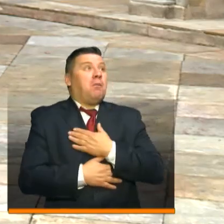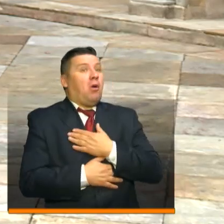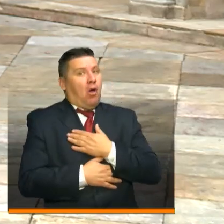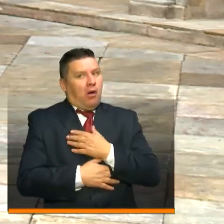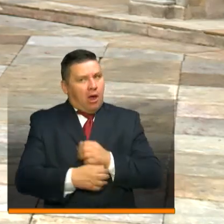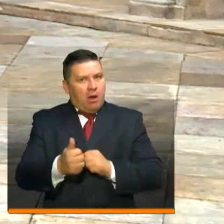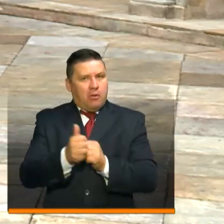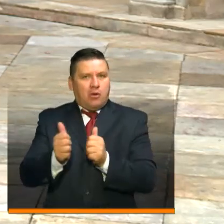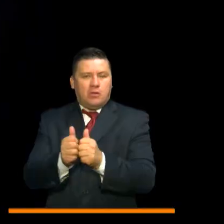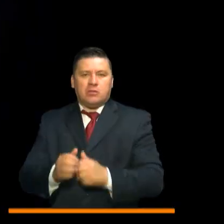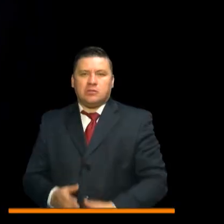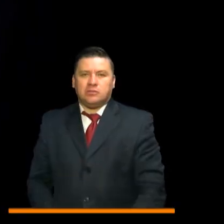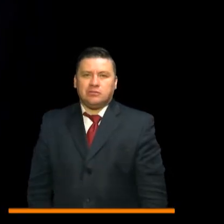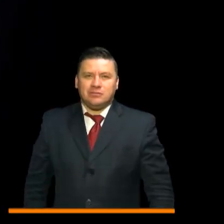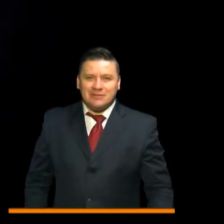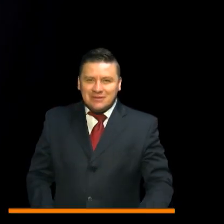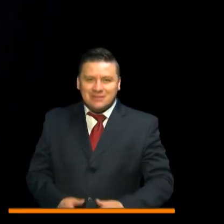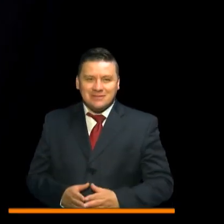en esta batalla.